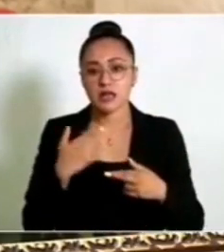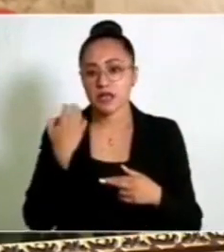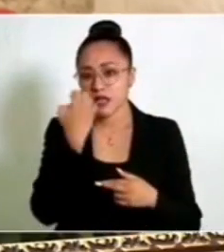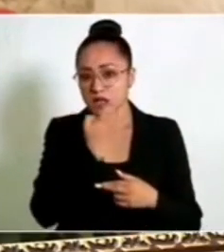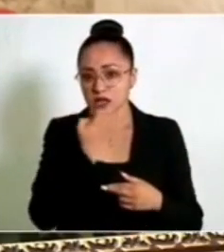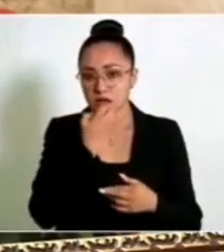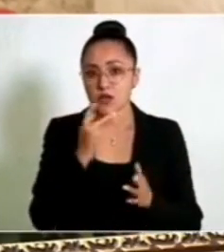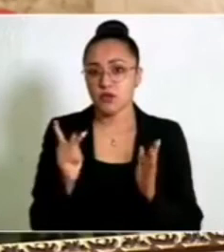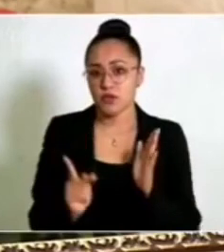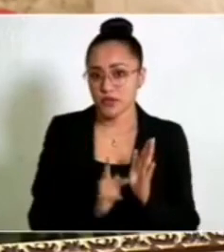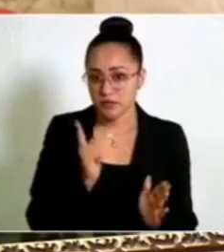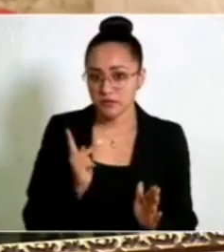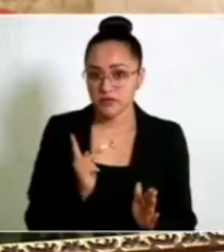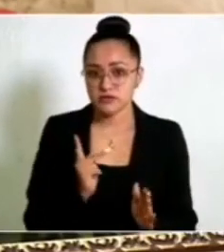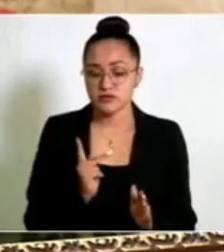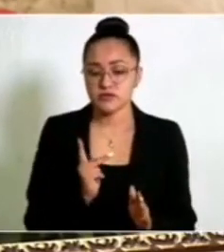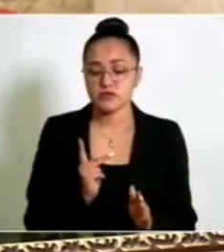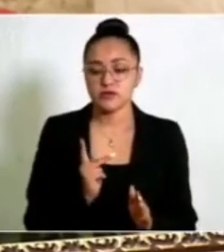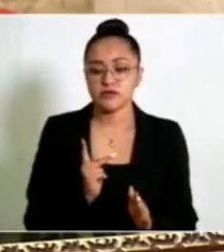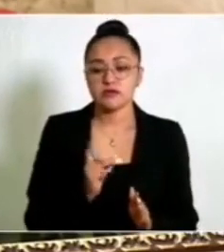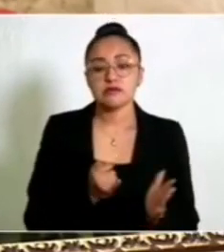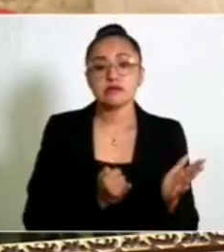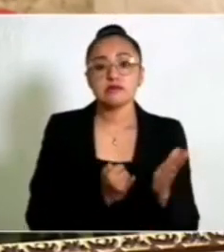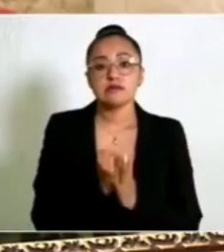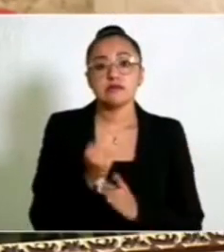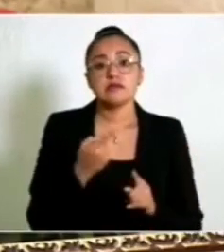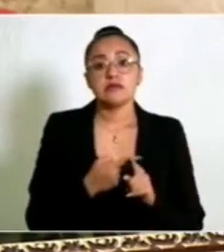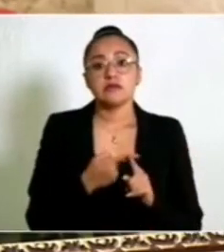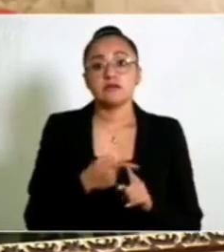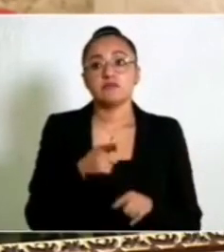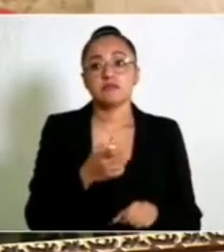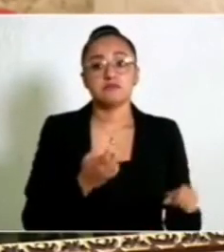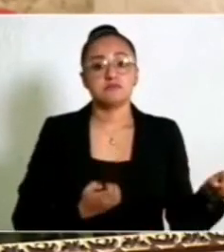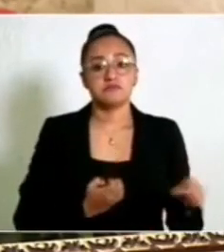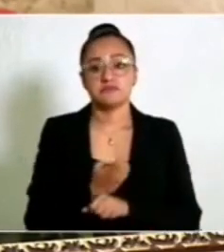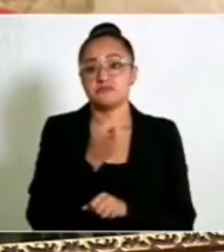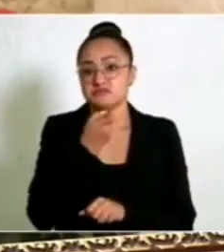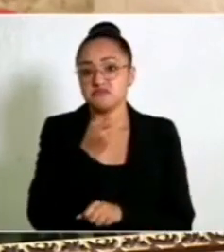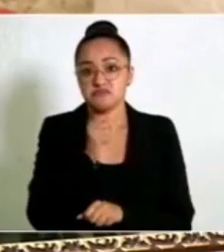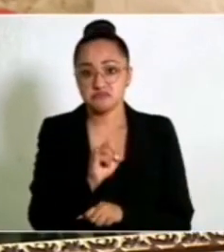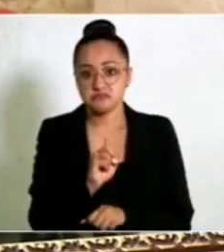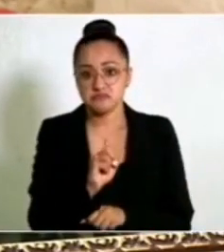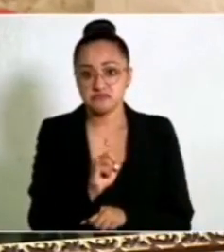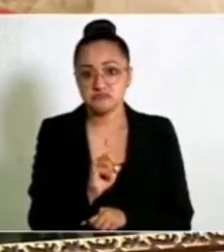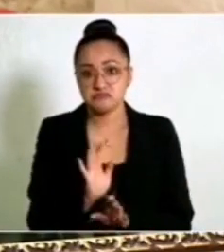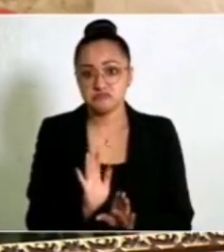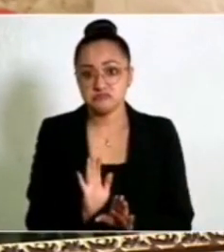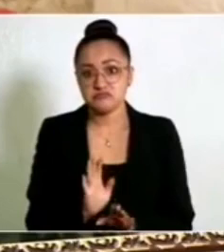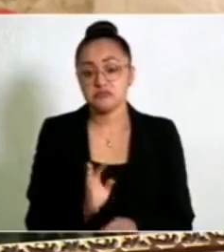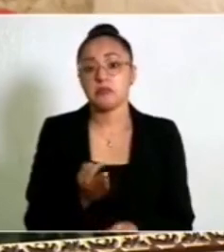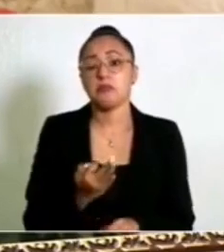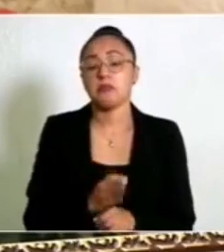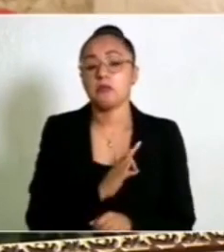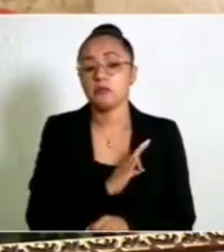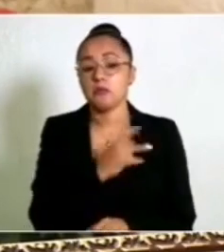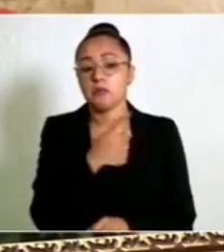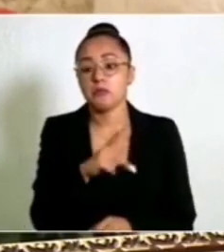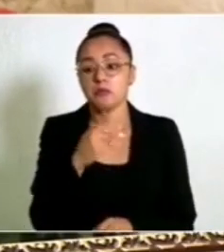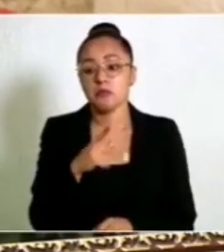escolar presencial es una decisión que la puede tomar un Estado. Sin tomar en cuenta la opinión de la